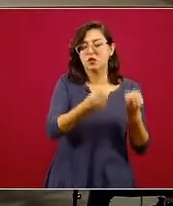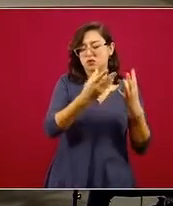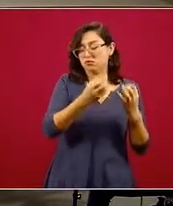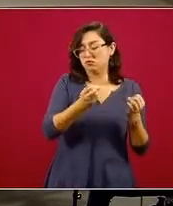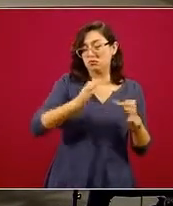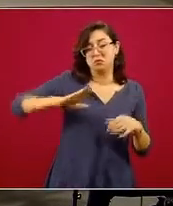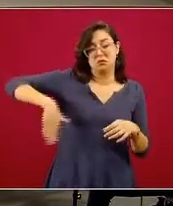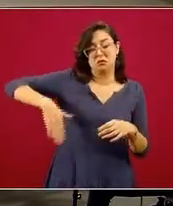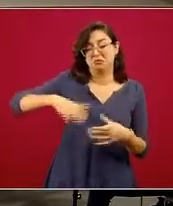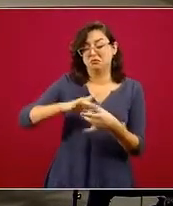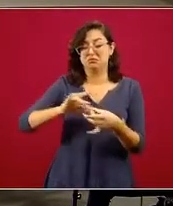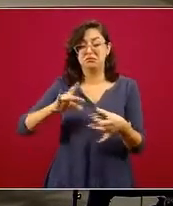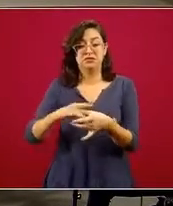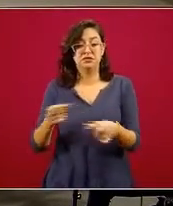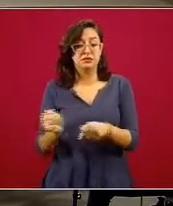semanas.